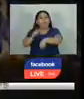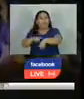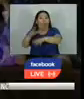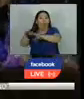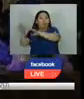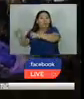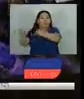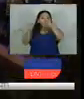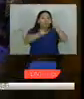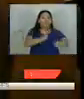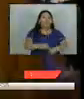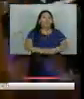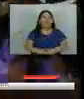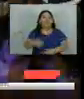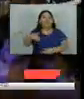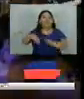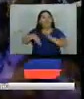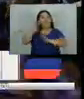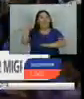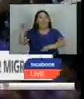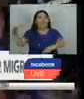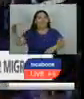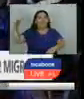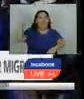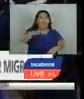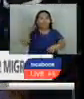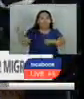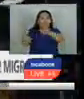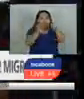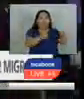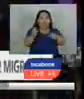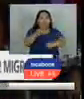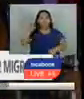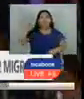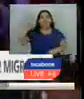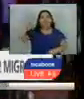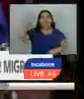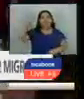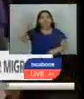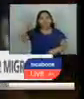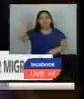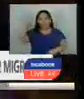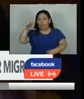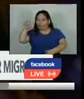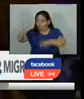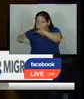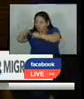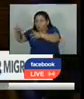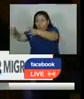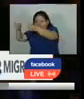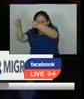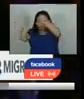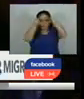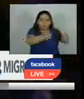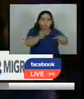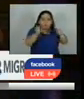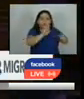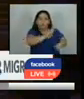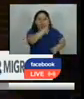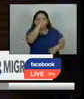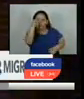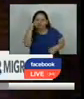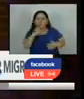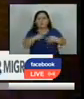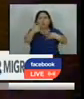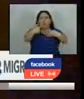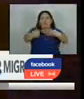deportación un incremento en las deportaciones de migrantes es el panorama que pronostican expertos en migración con la entrada en vigencia del título